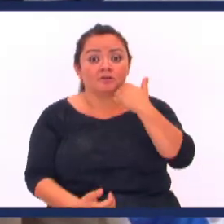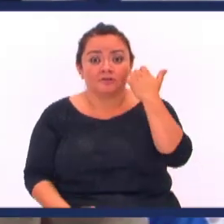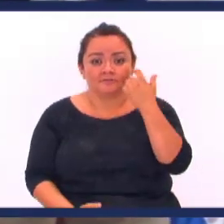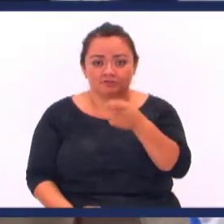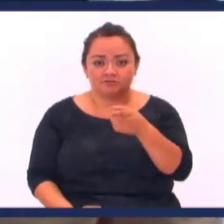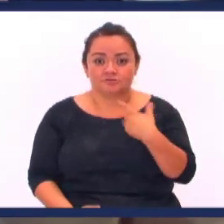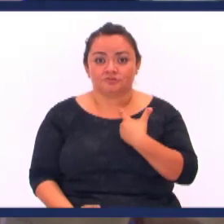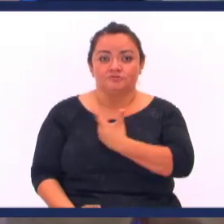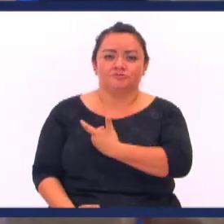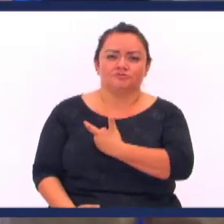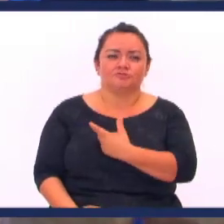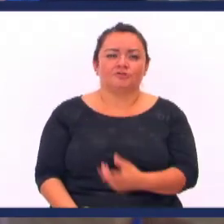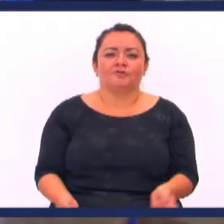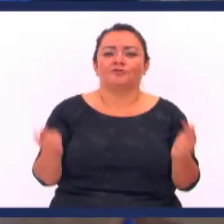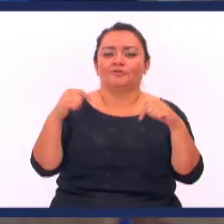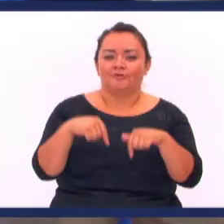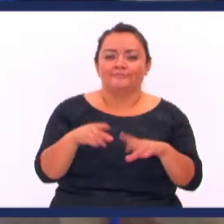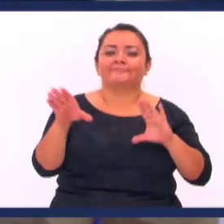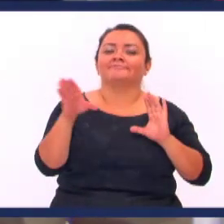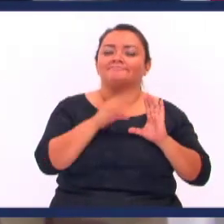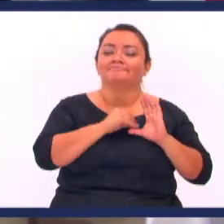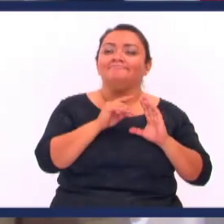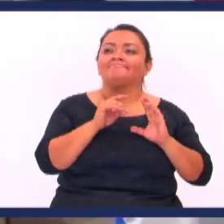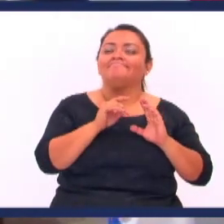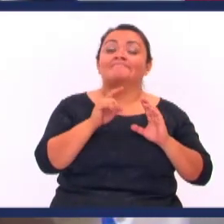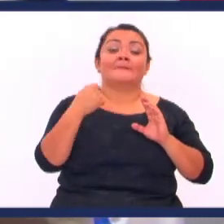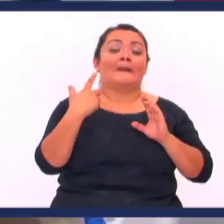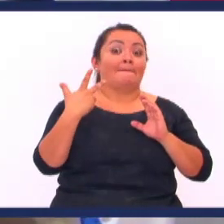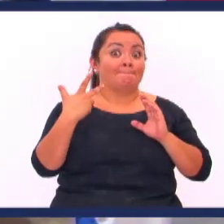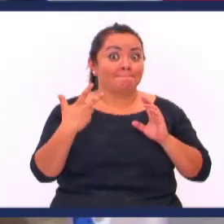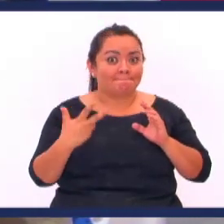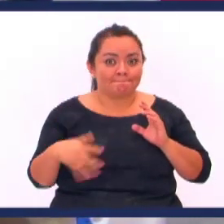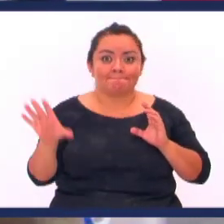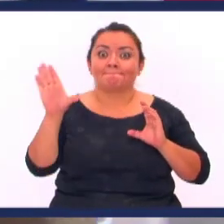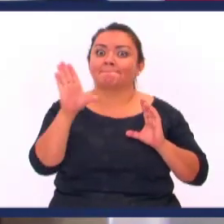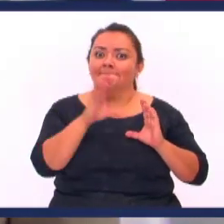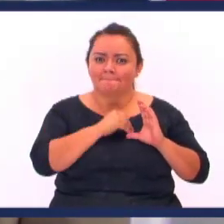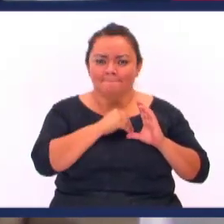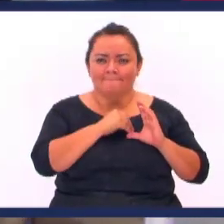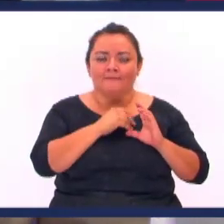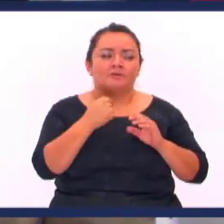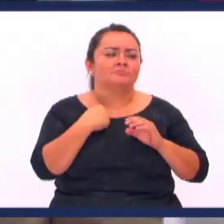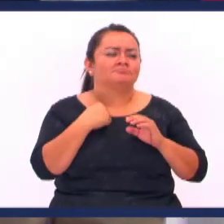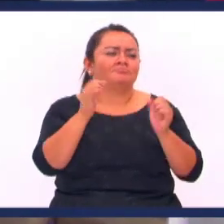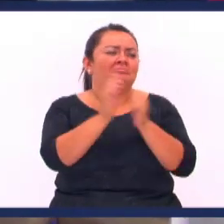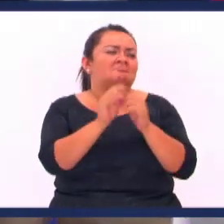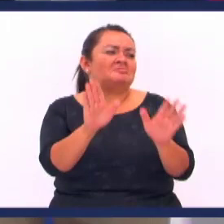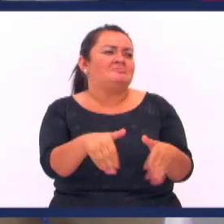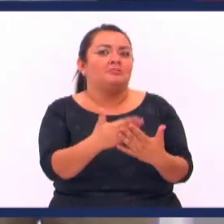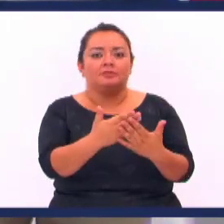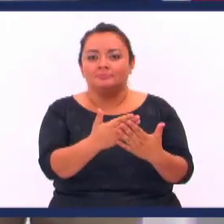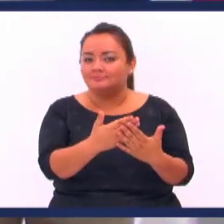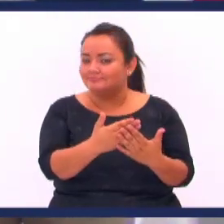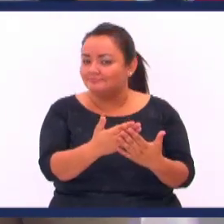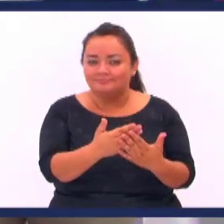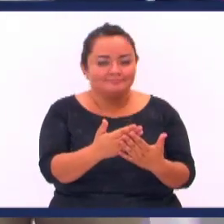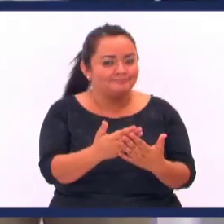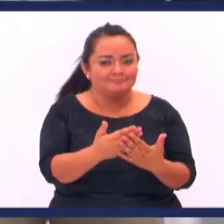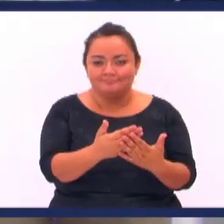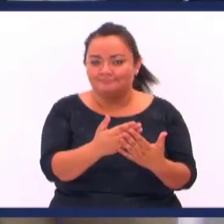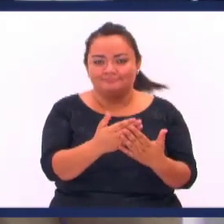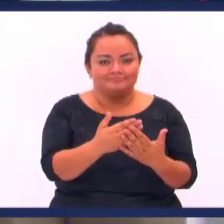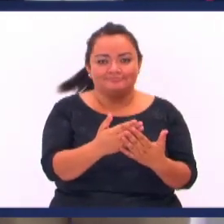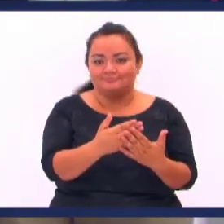Que hoy vamos a venir a los pies de Cristo Y por haber llegado a los pies de Cristo No vamos a tener problemas Hoy se encuentran